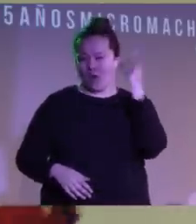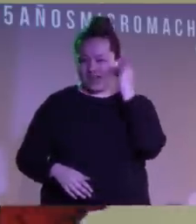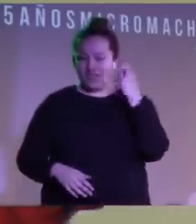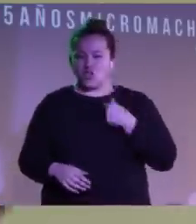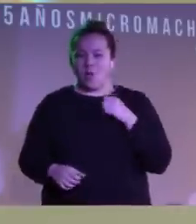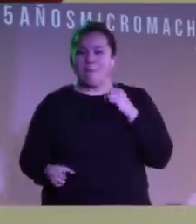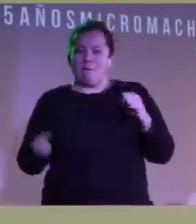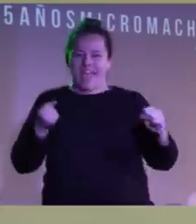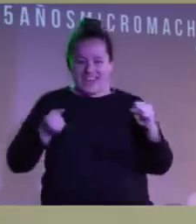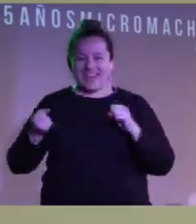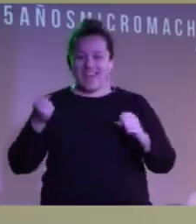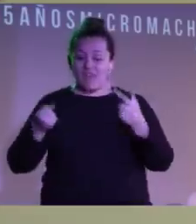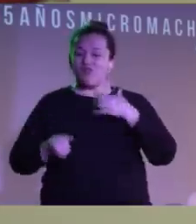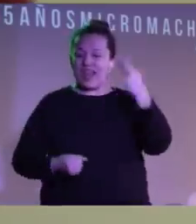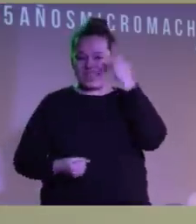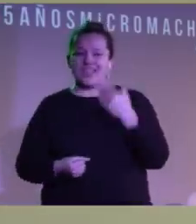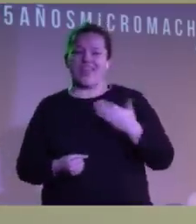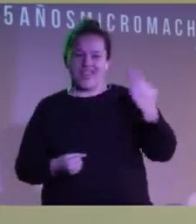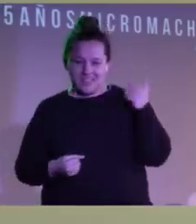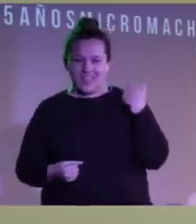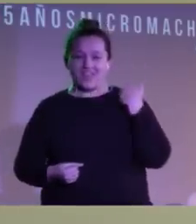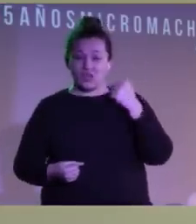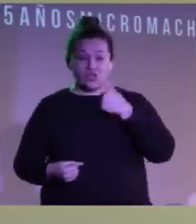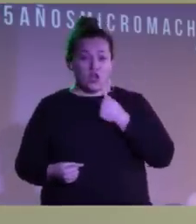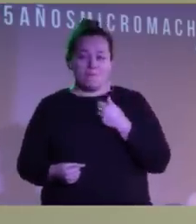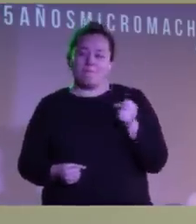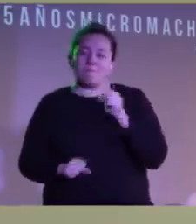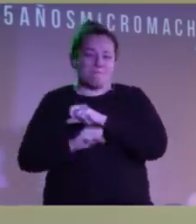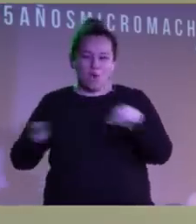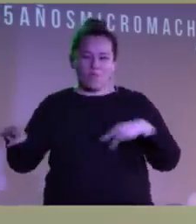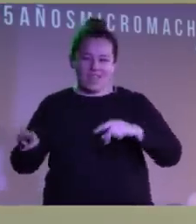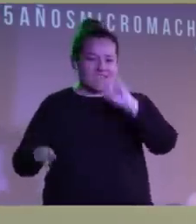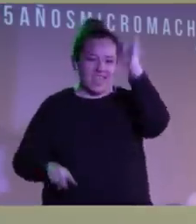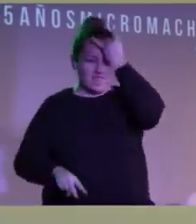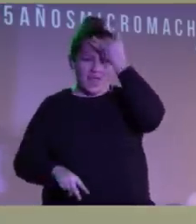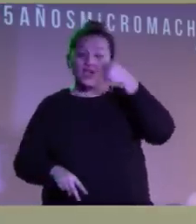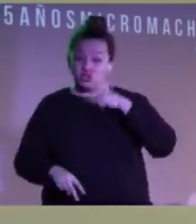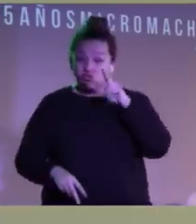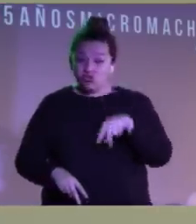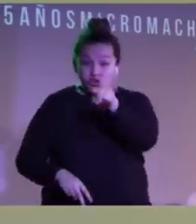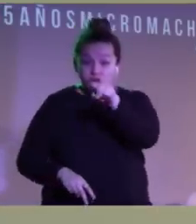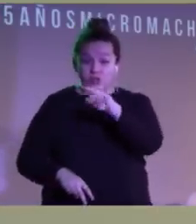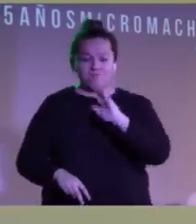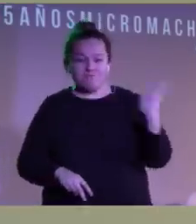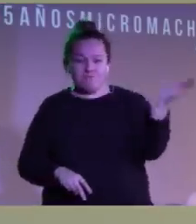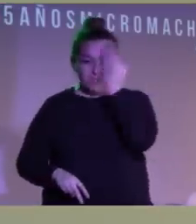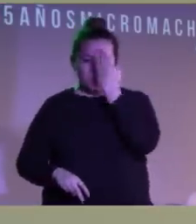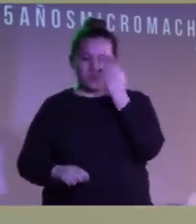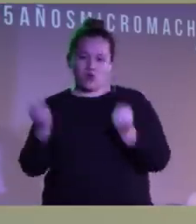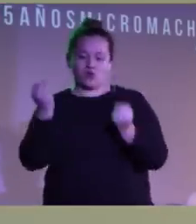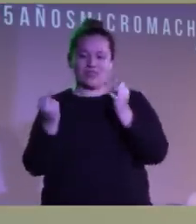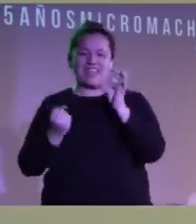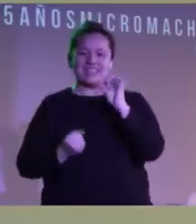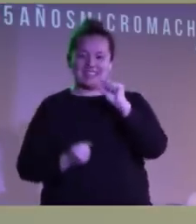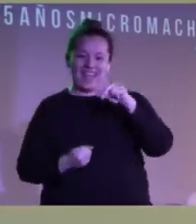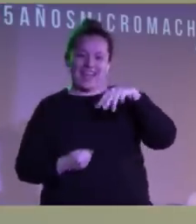perrea. Yo soy la chica de ayer. Yo soy la pobre diabla. Yo soy por la que te hostiaste con el Seat Panda.